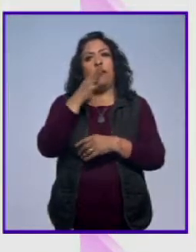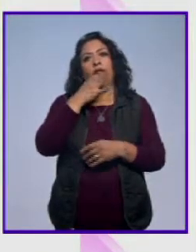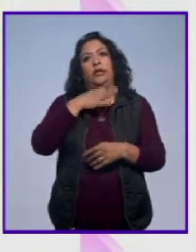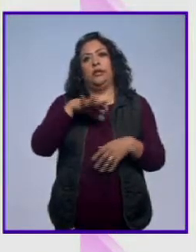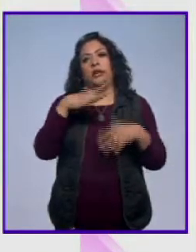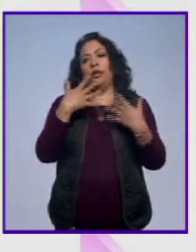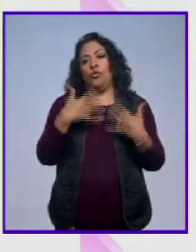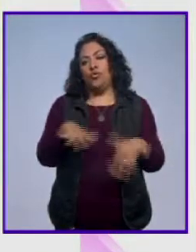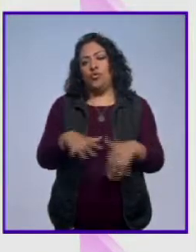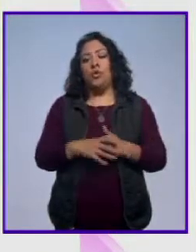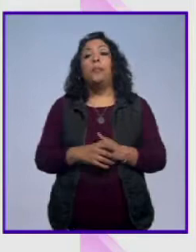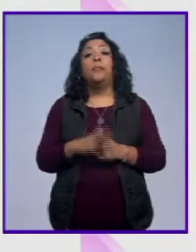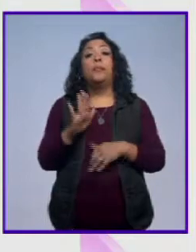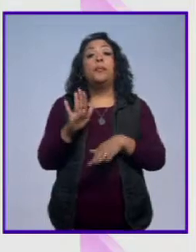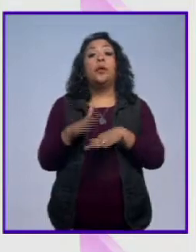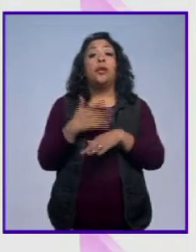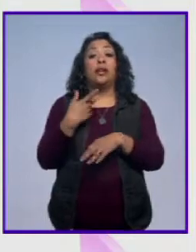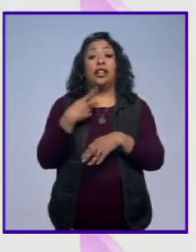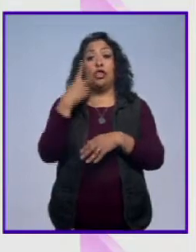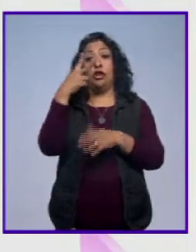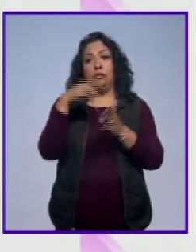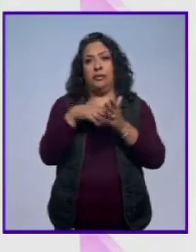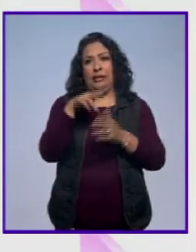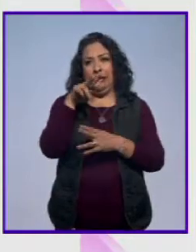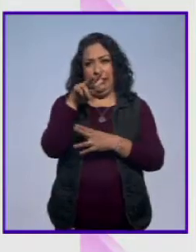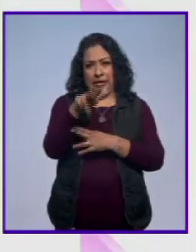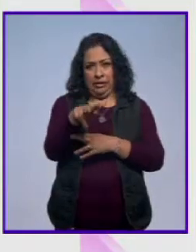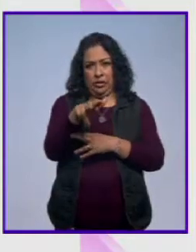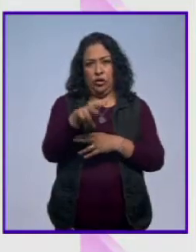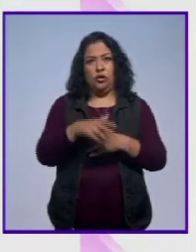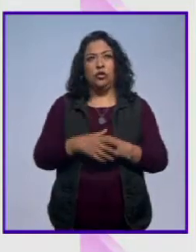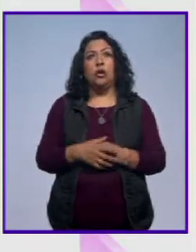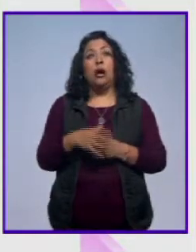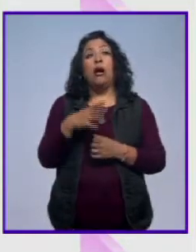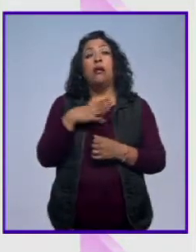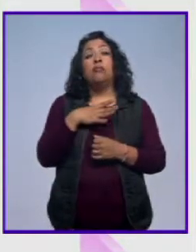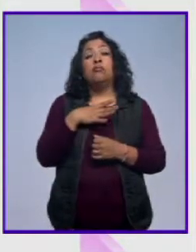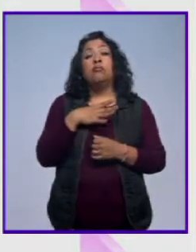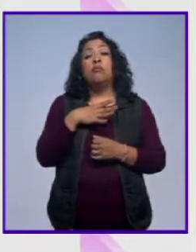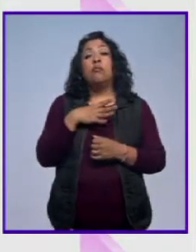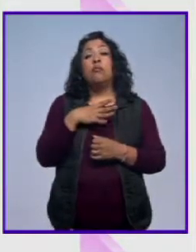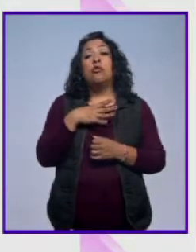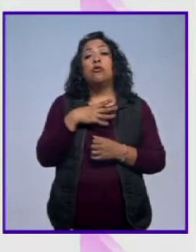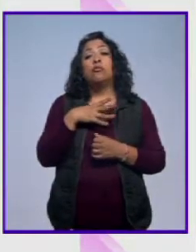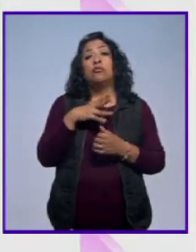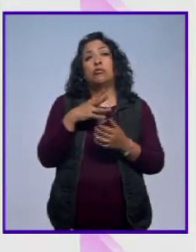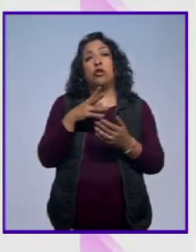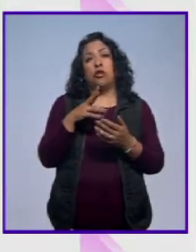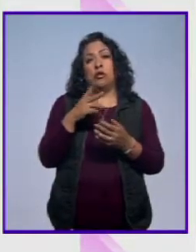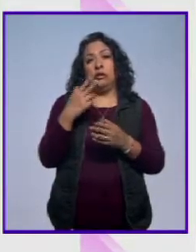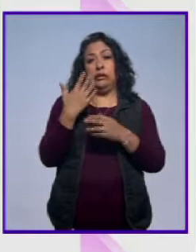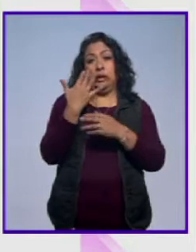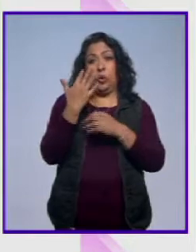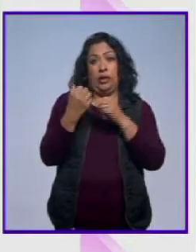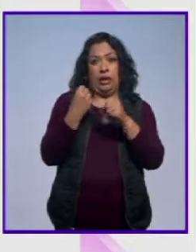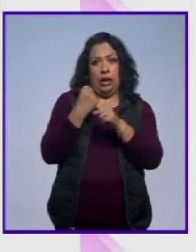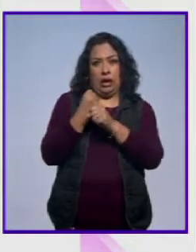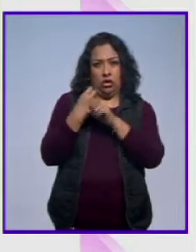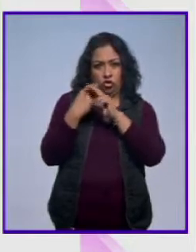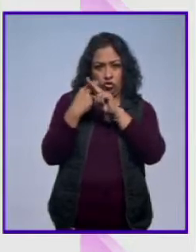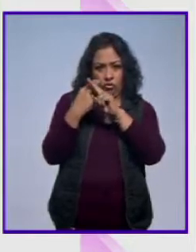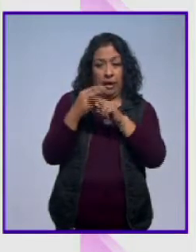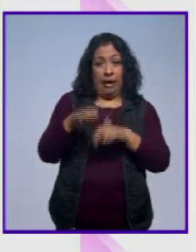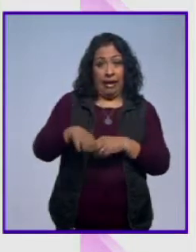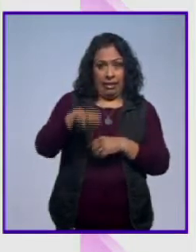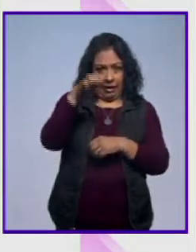Está de celebración porque el 2018, por la partida doble sus 50 años de